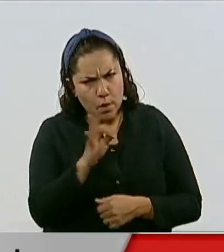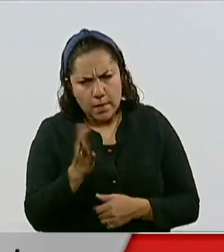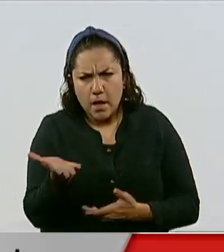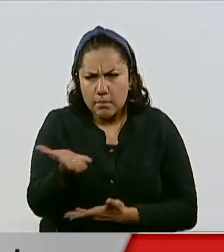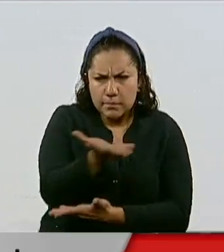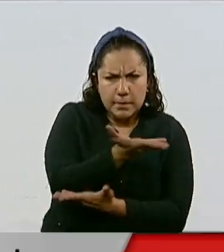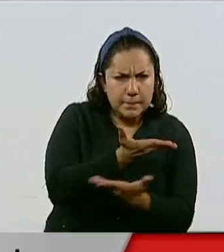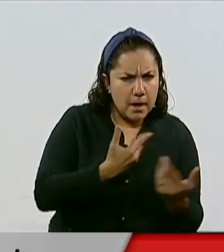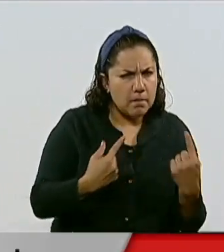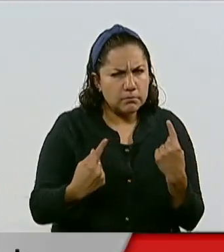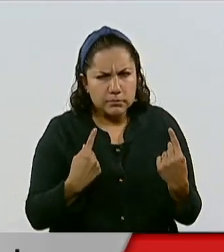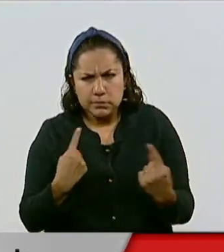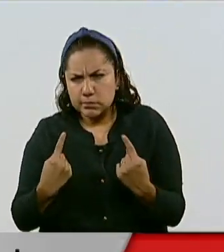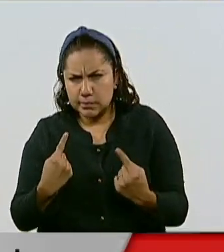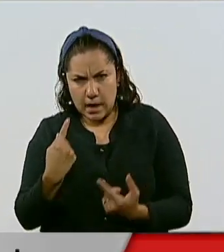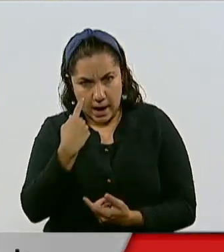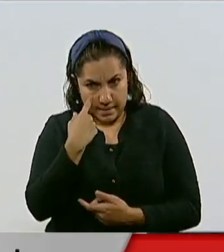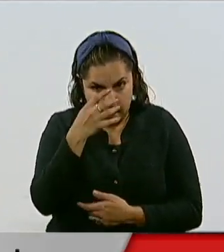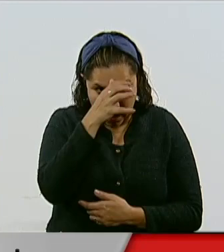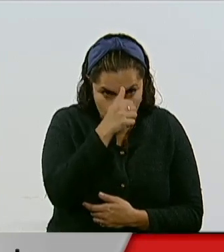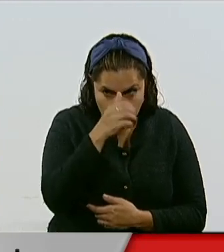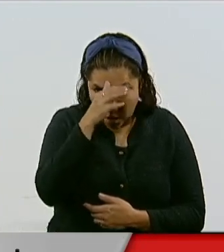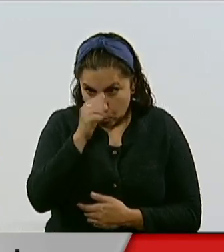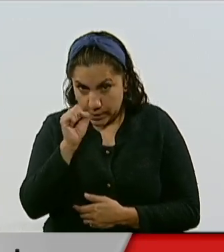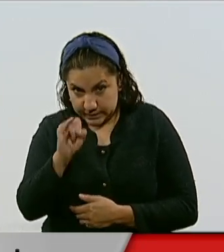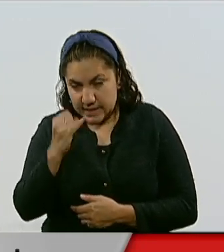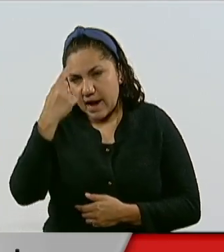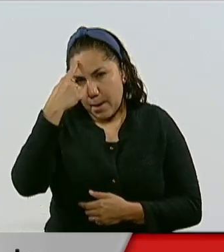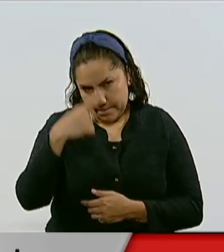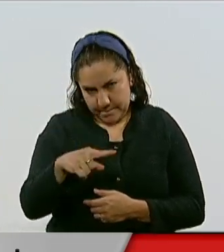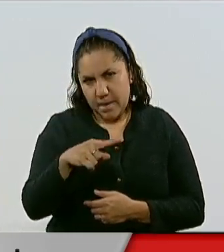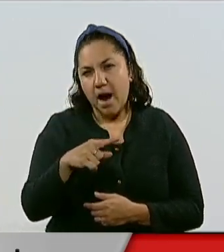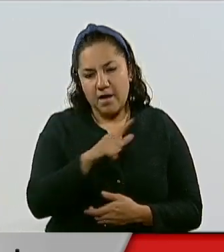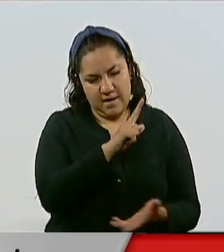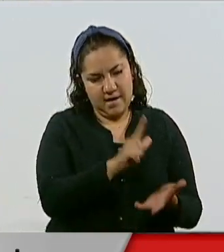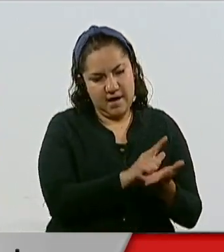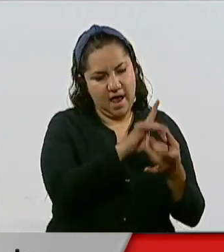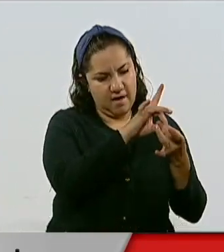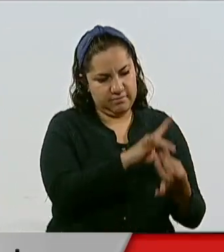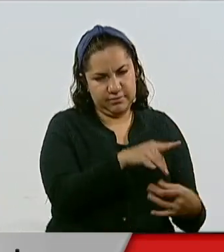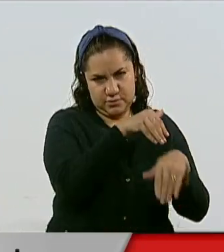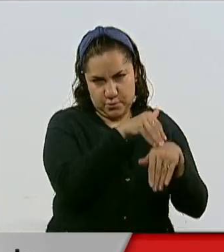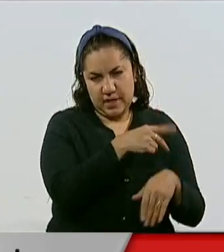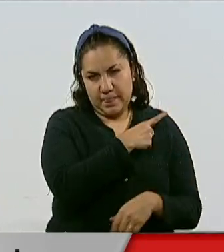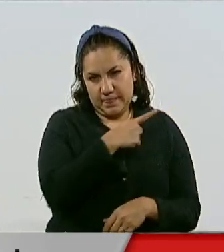necesarios para aprobar con mayoría calificada, como lo establece la ley, esta reforma.